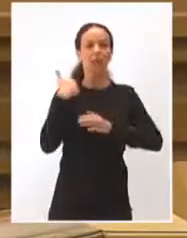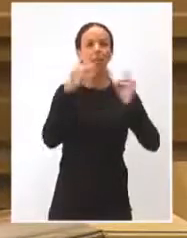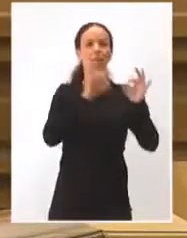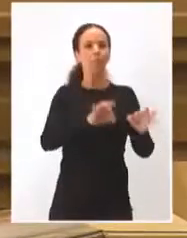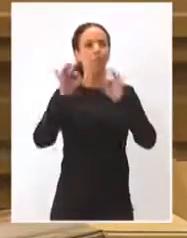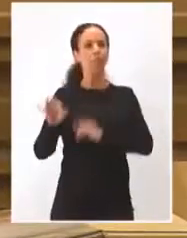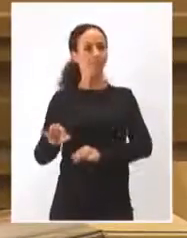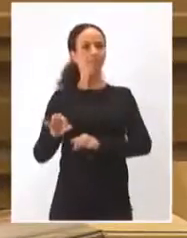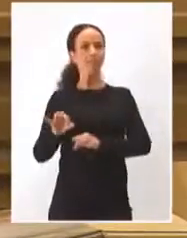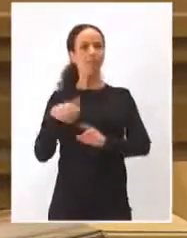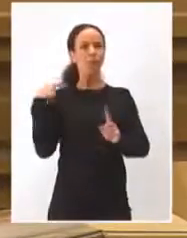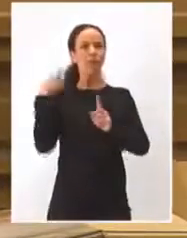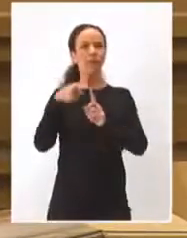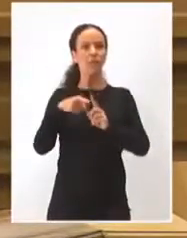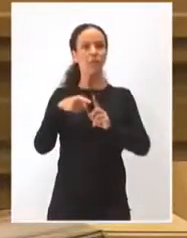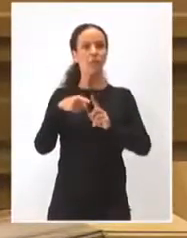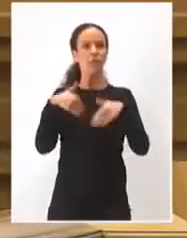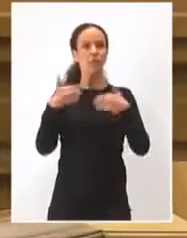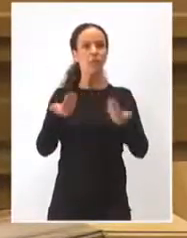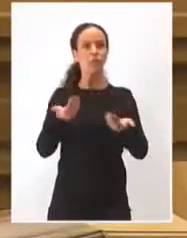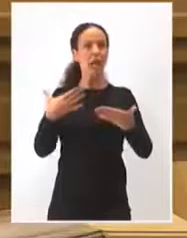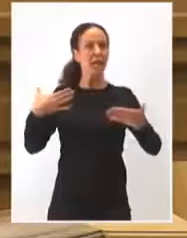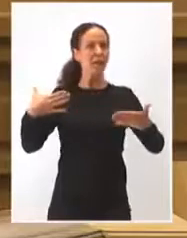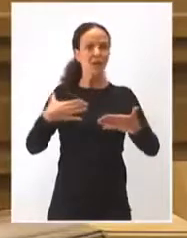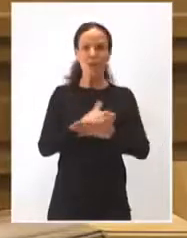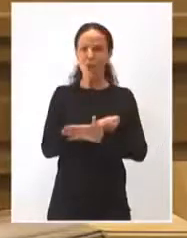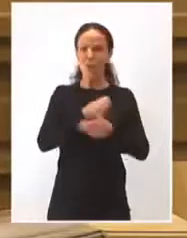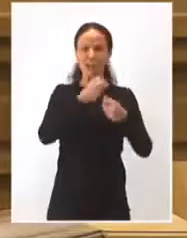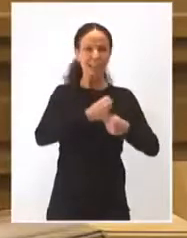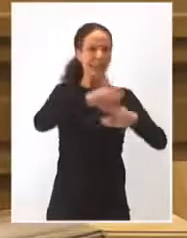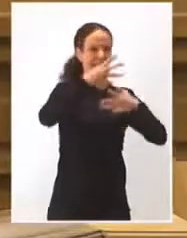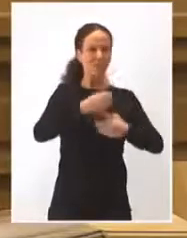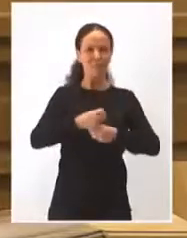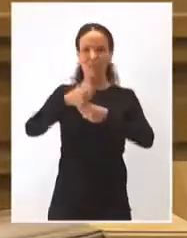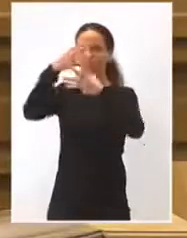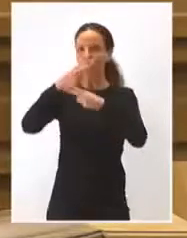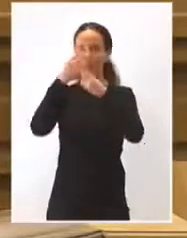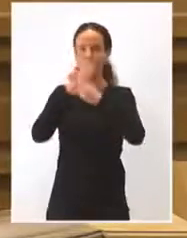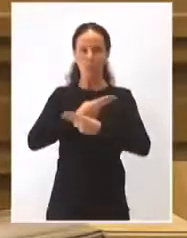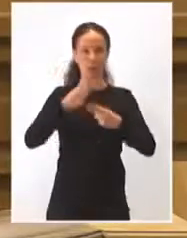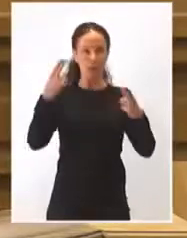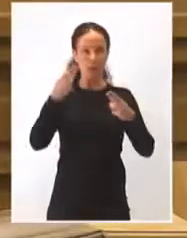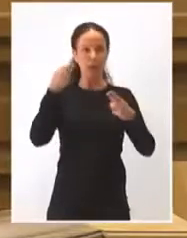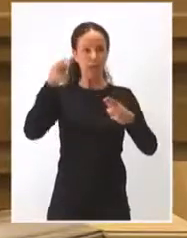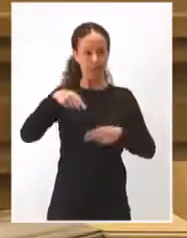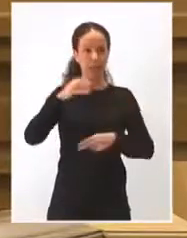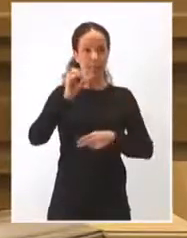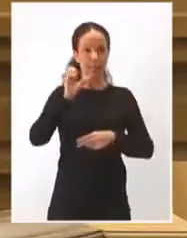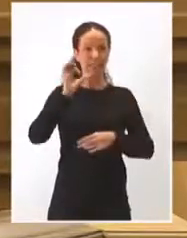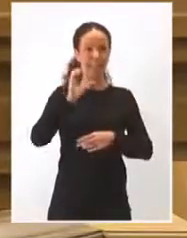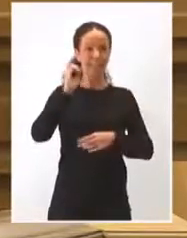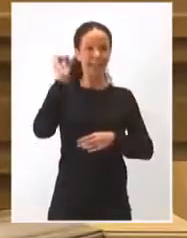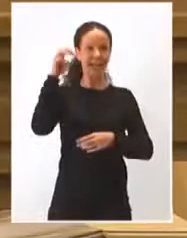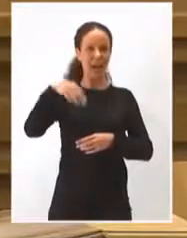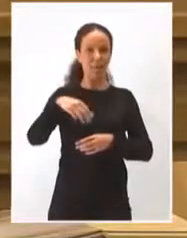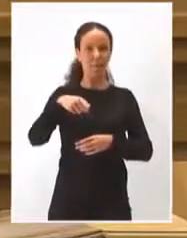que vamos a desarrollar para que todas, absolutamente todos los edificios públicos, incluidos los del Sescán, que eso es mucho decir con todos los hospitales,